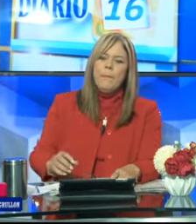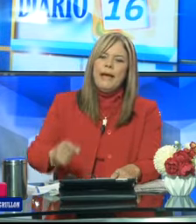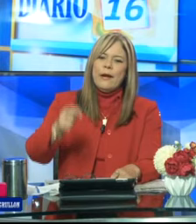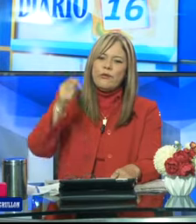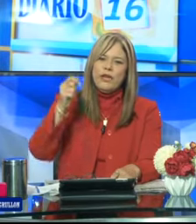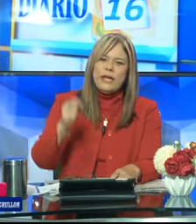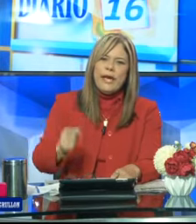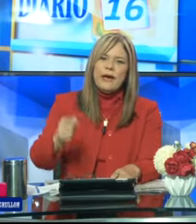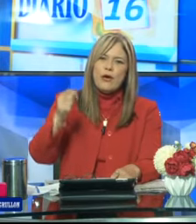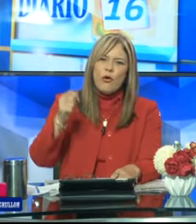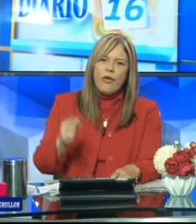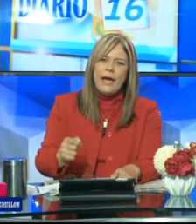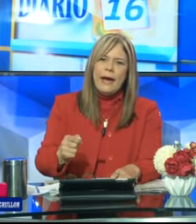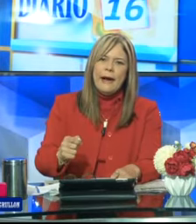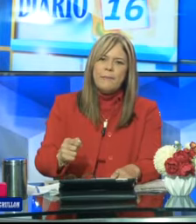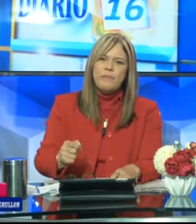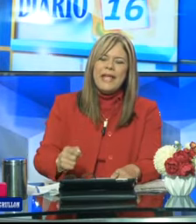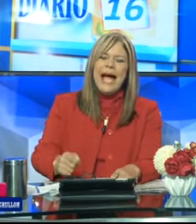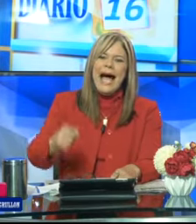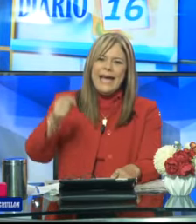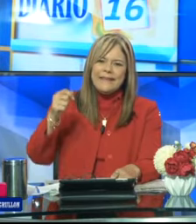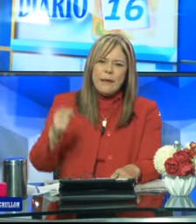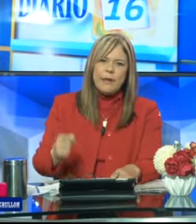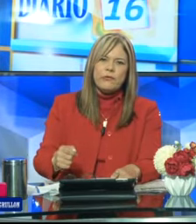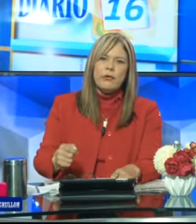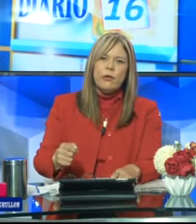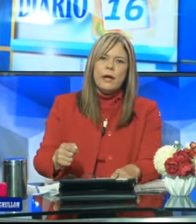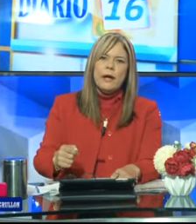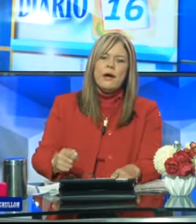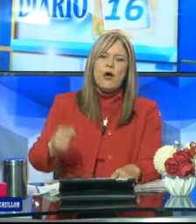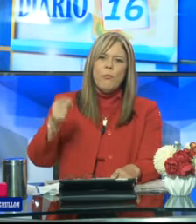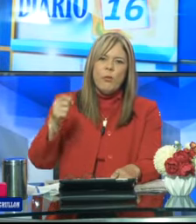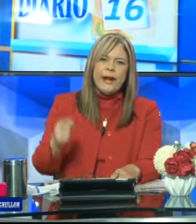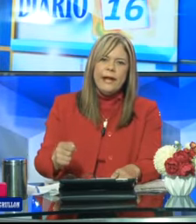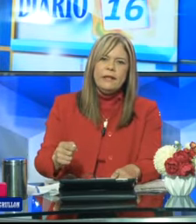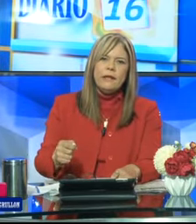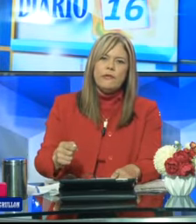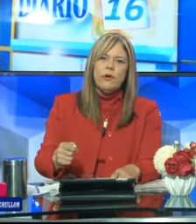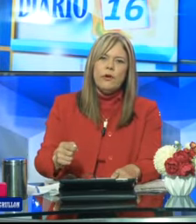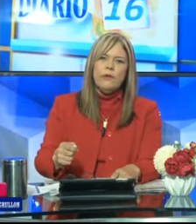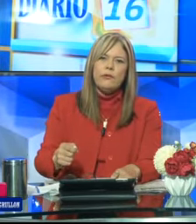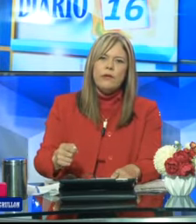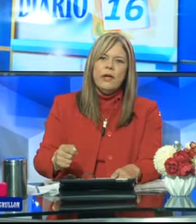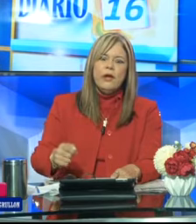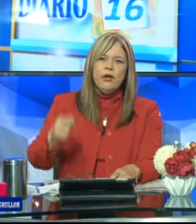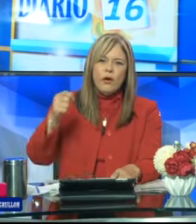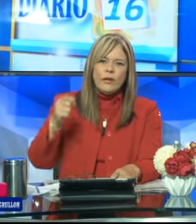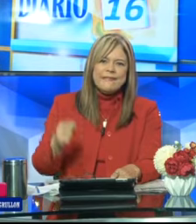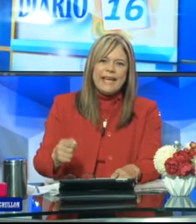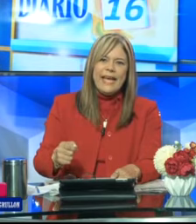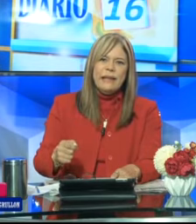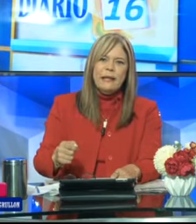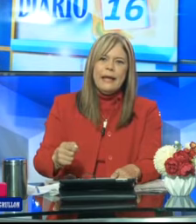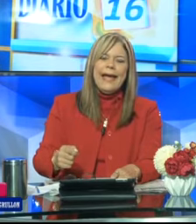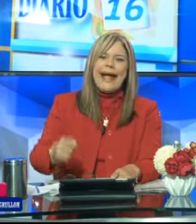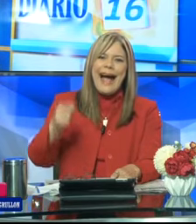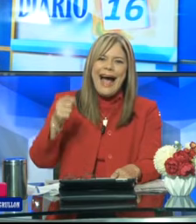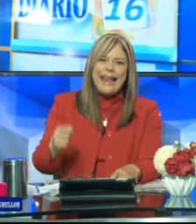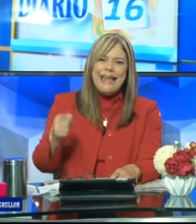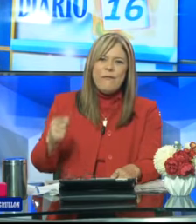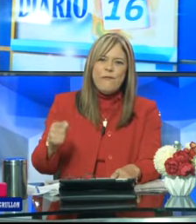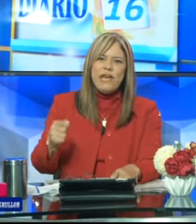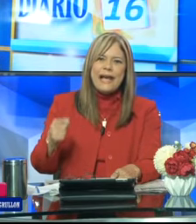pero si quien rodea a esa persona con buenas intenciones, no es gente